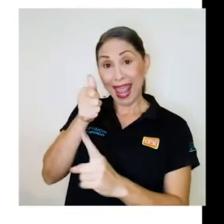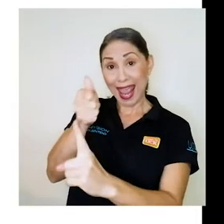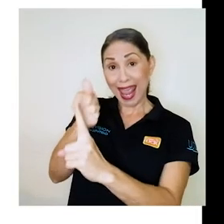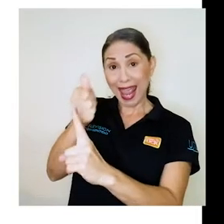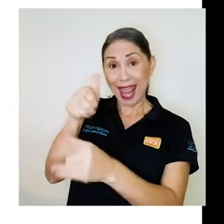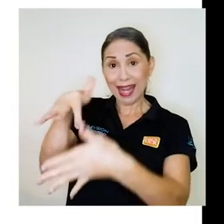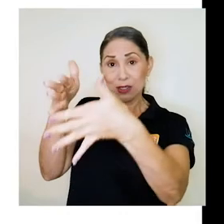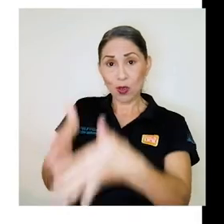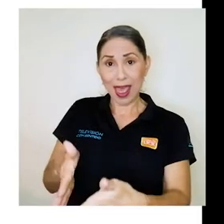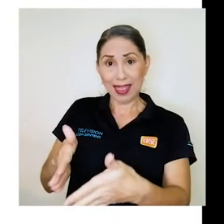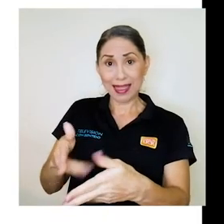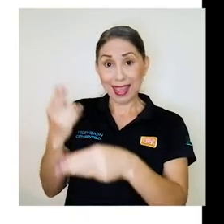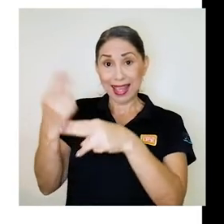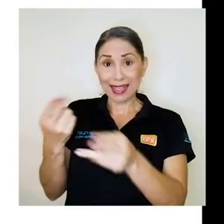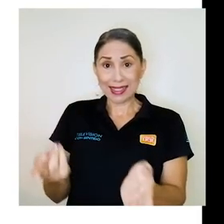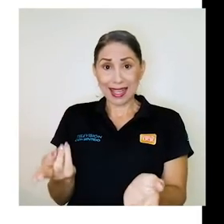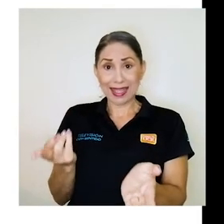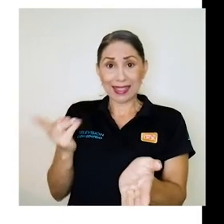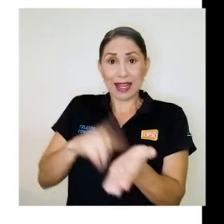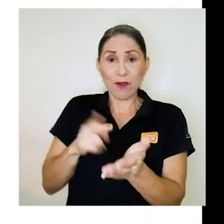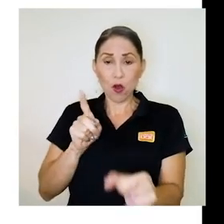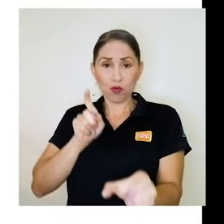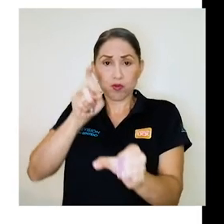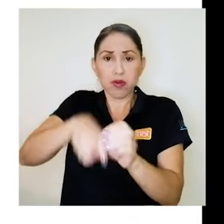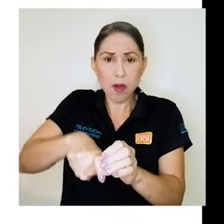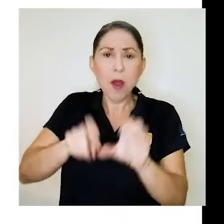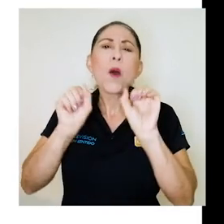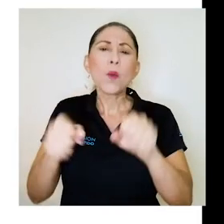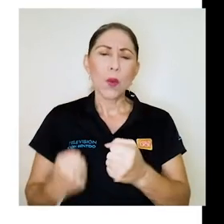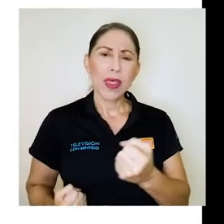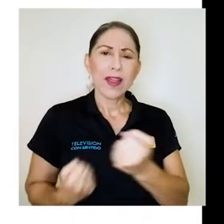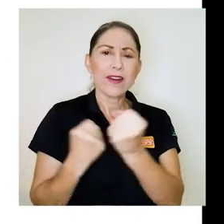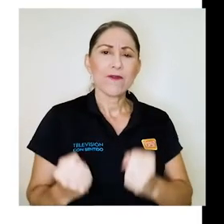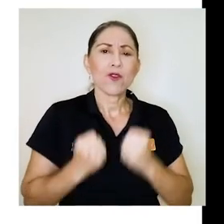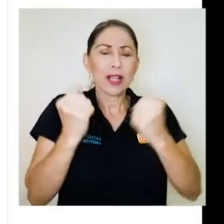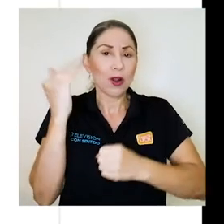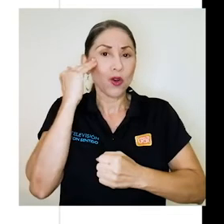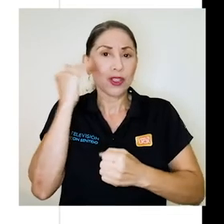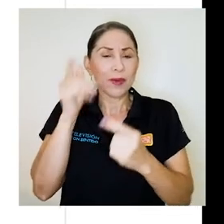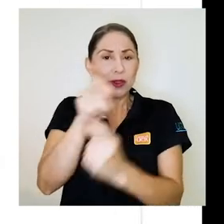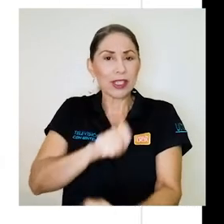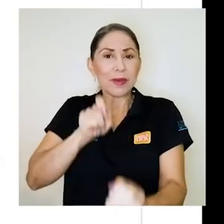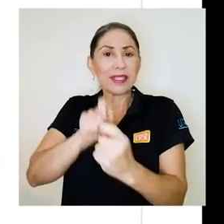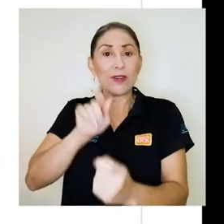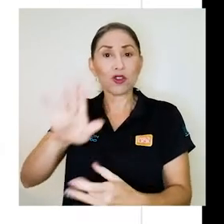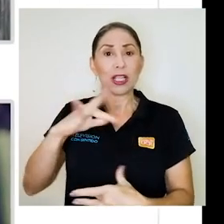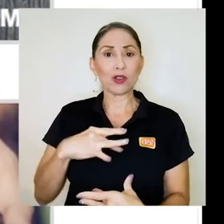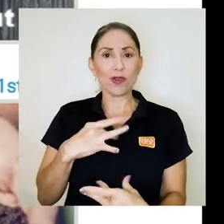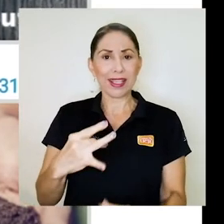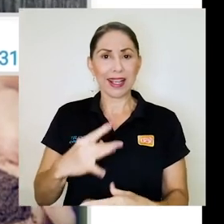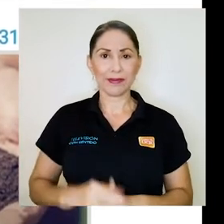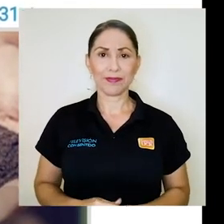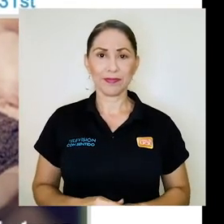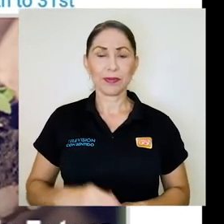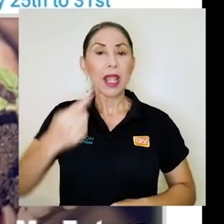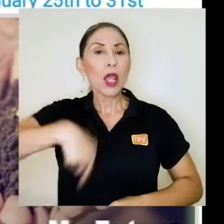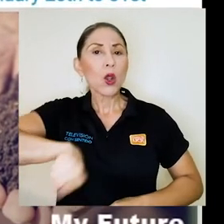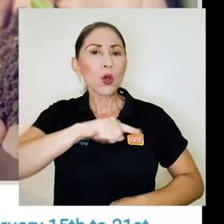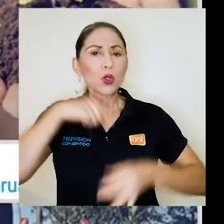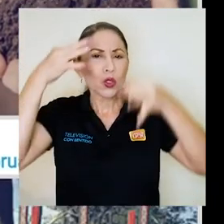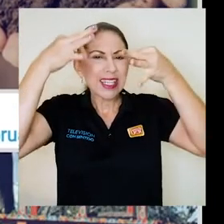la estudiante que se inscribió a esta iniciativa podrá reforzar conocimientos específicos de su interés. Y lo que